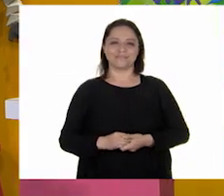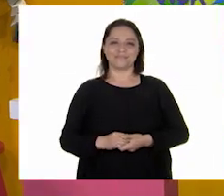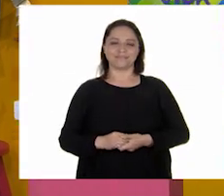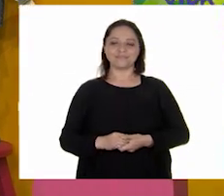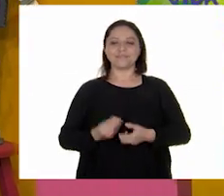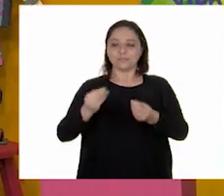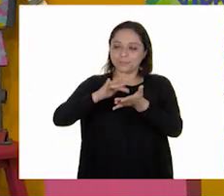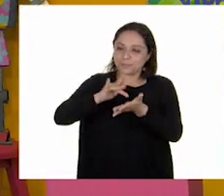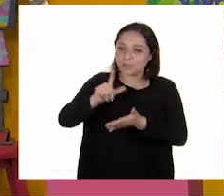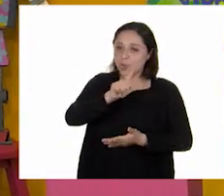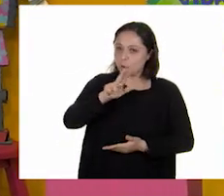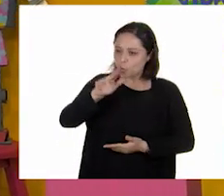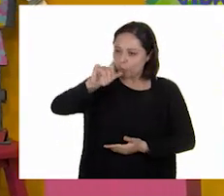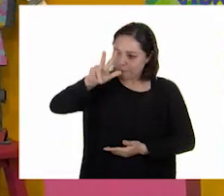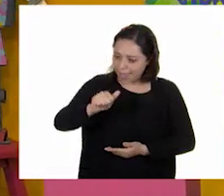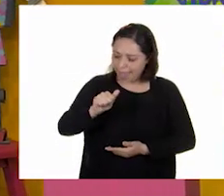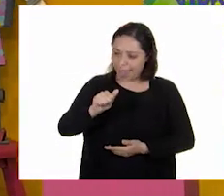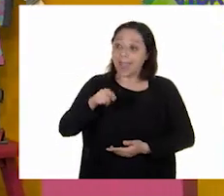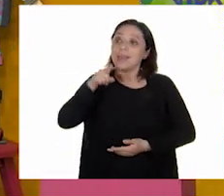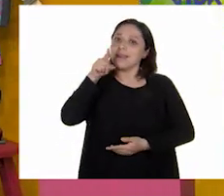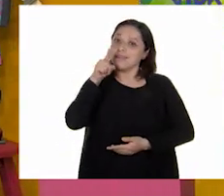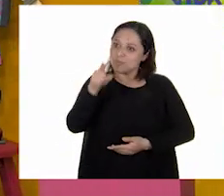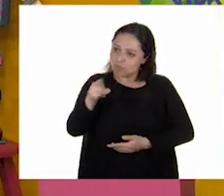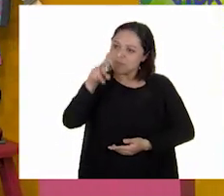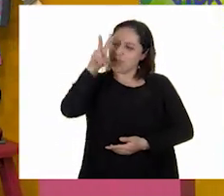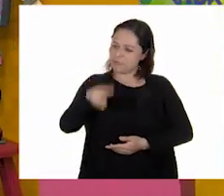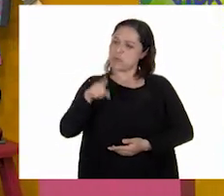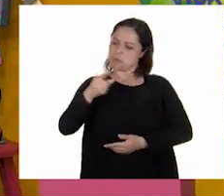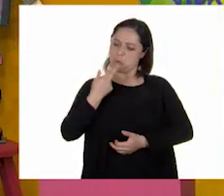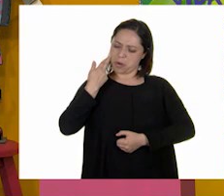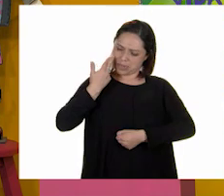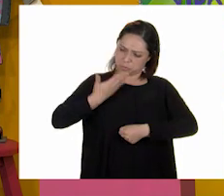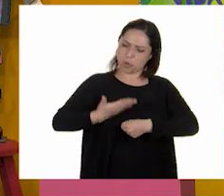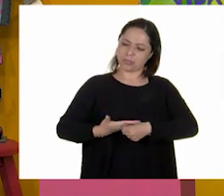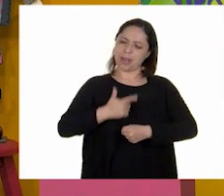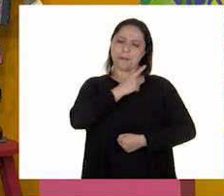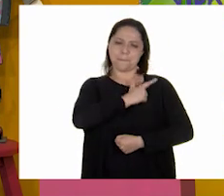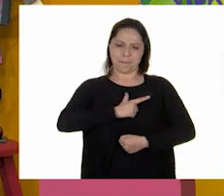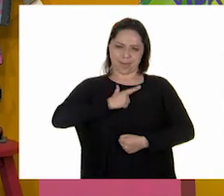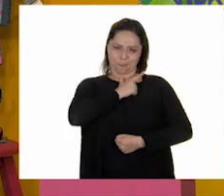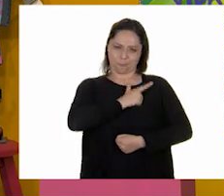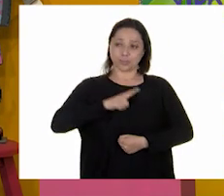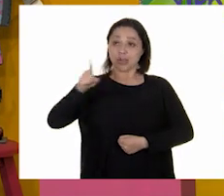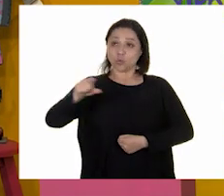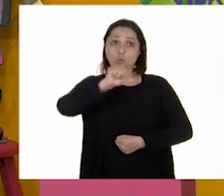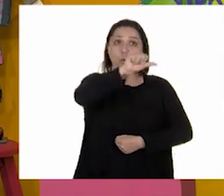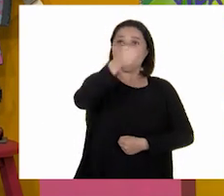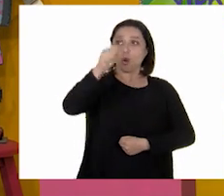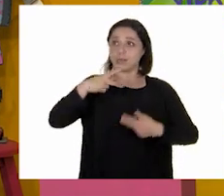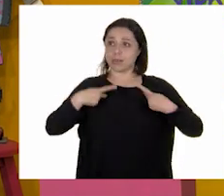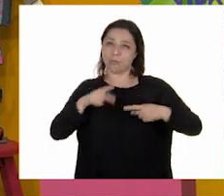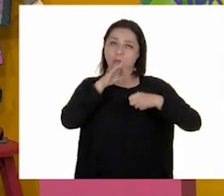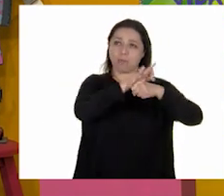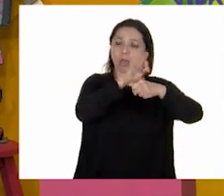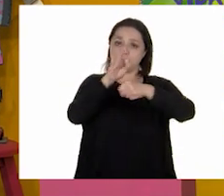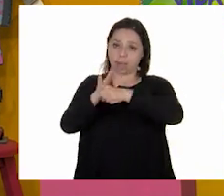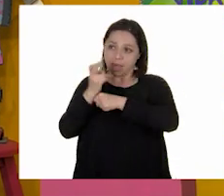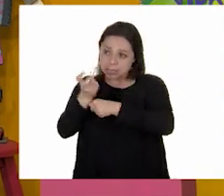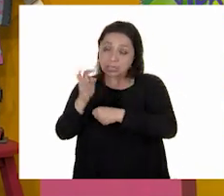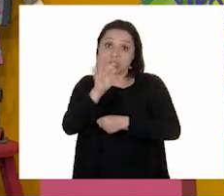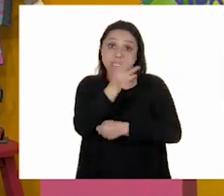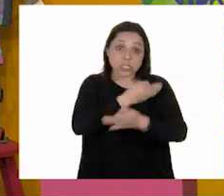Gracias, Lluvia. Me da gusto que seas una ciudadana responsable, que pienses en los demás. Si todos nos cuidamos